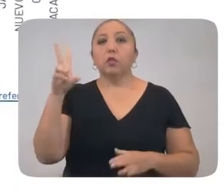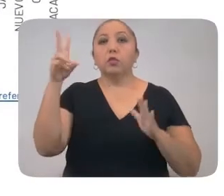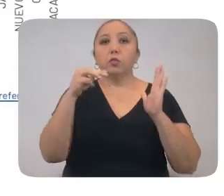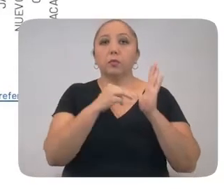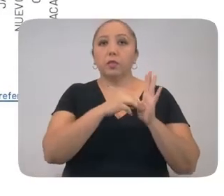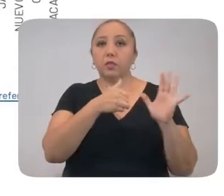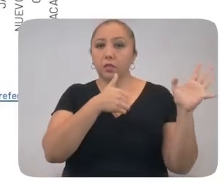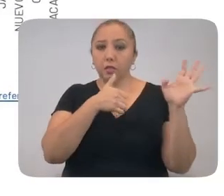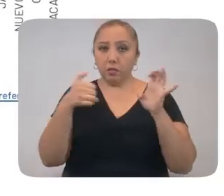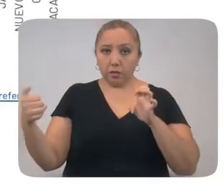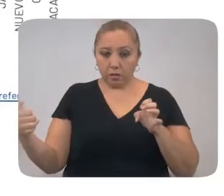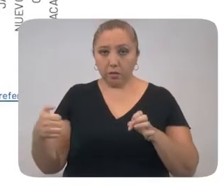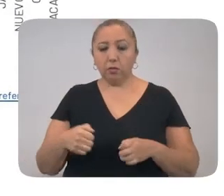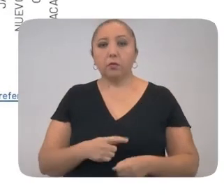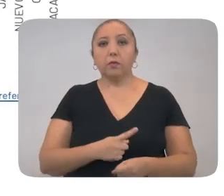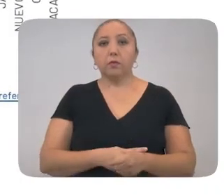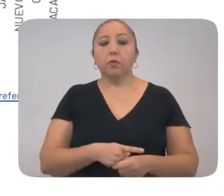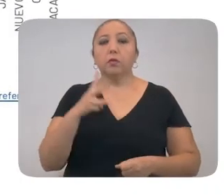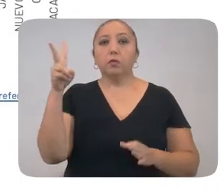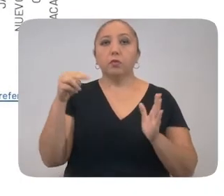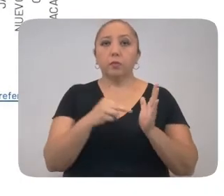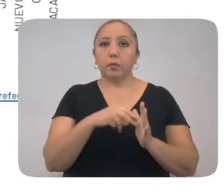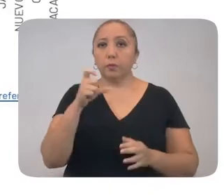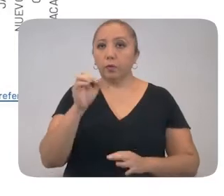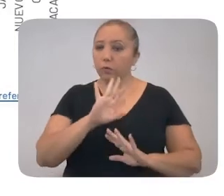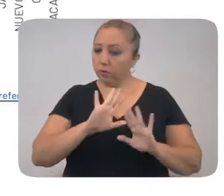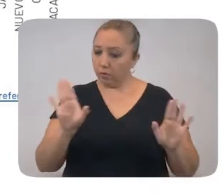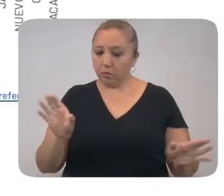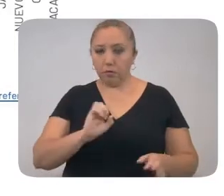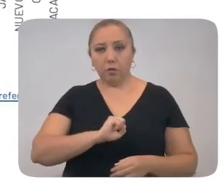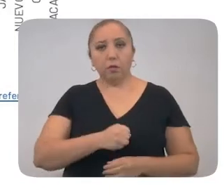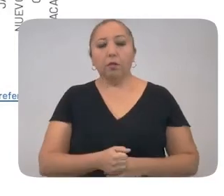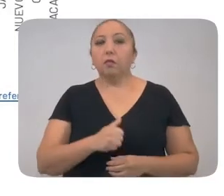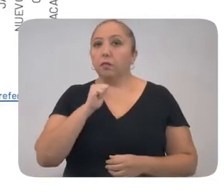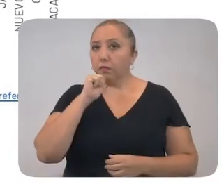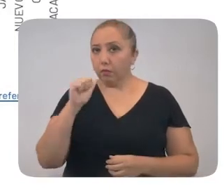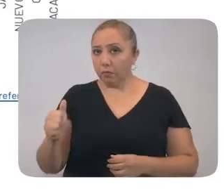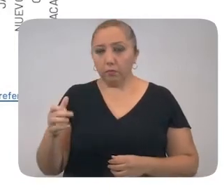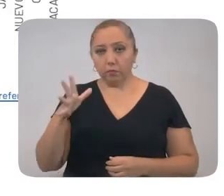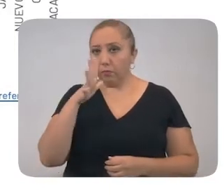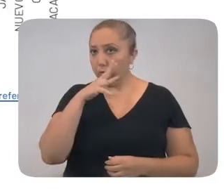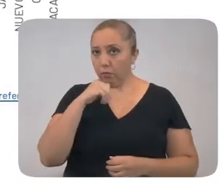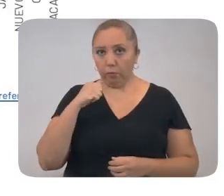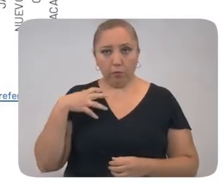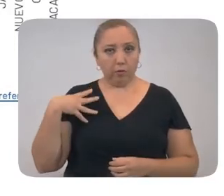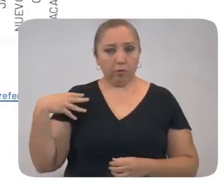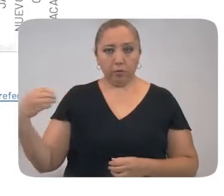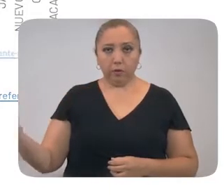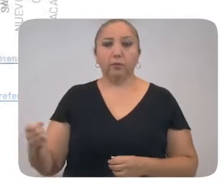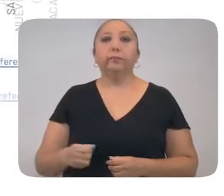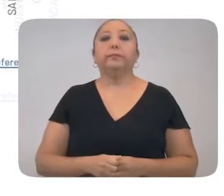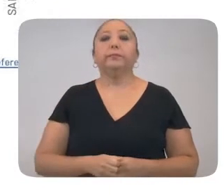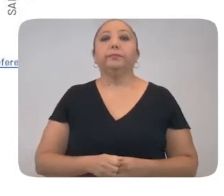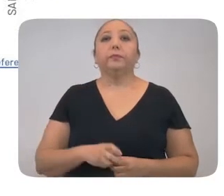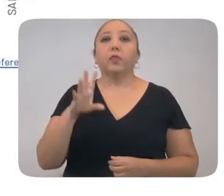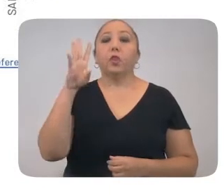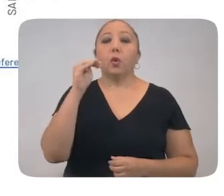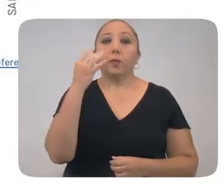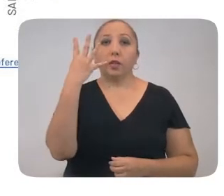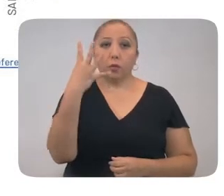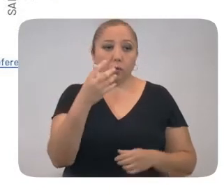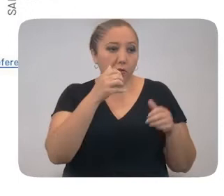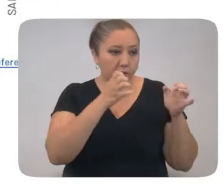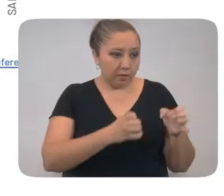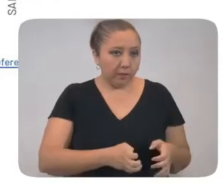2.600 casos confirmados, 2021 ya se recuperaron. No presentan síntomas ni pueden contagiar. 94